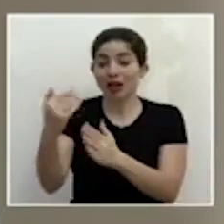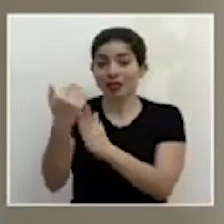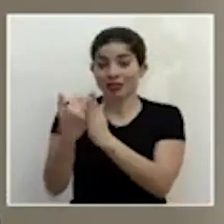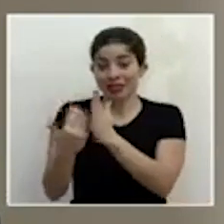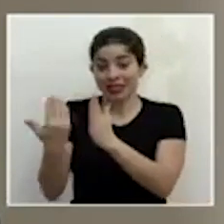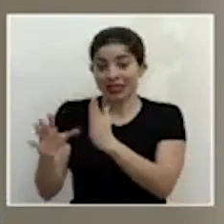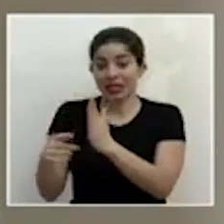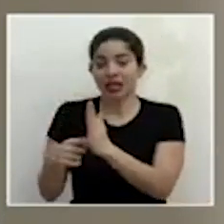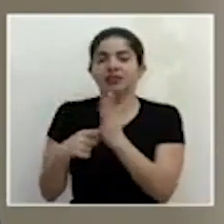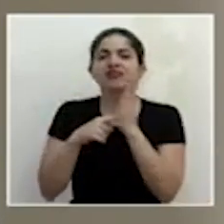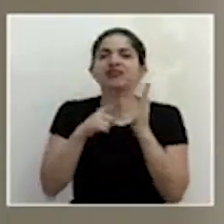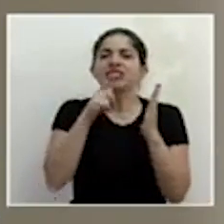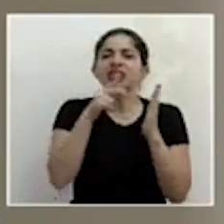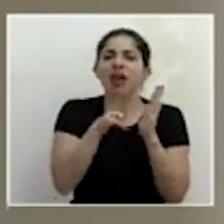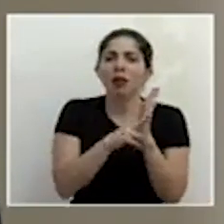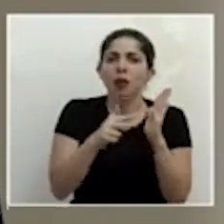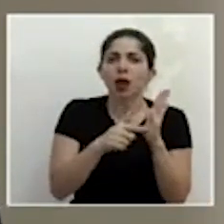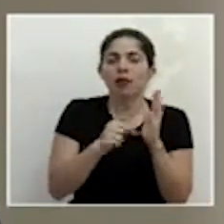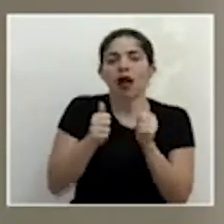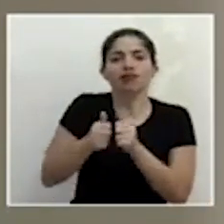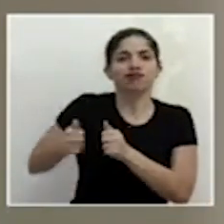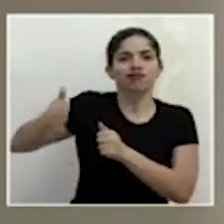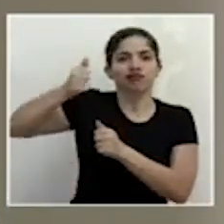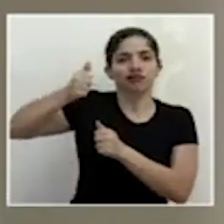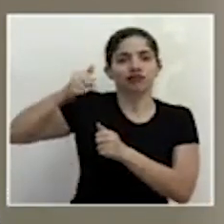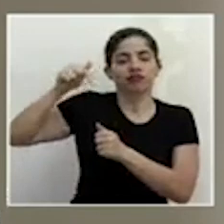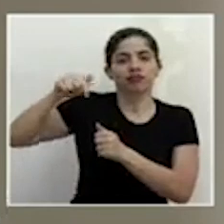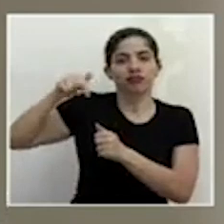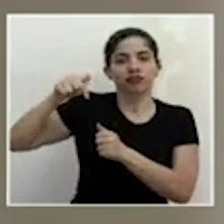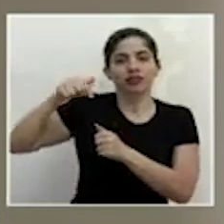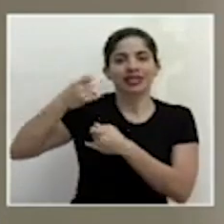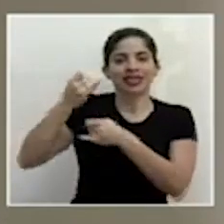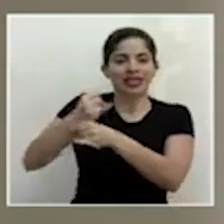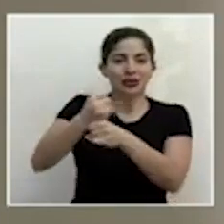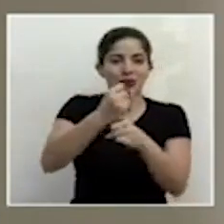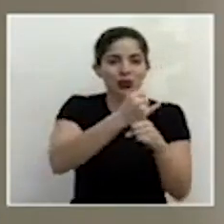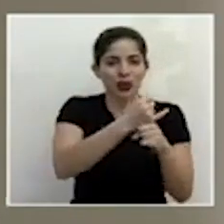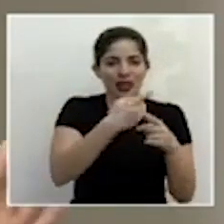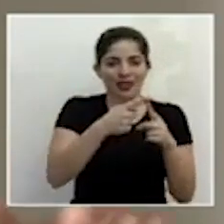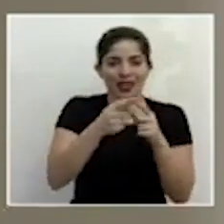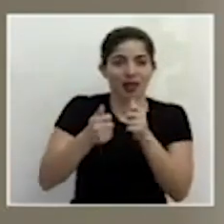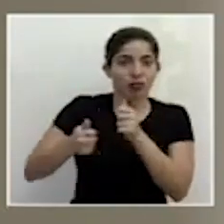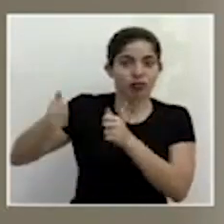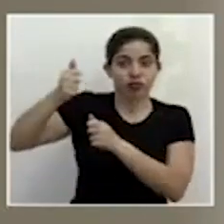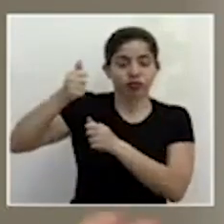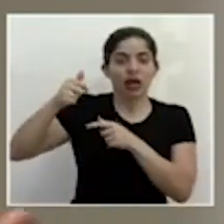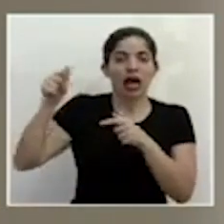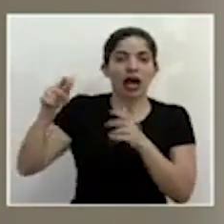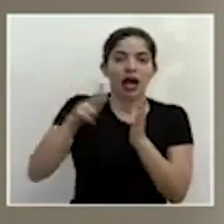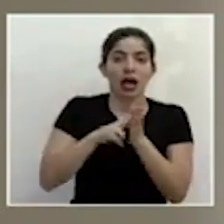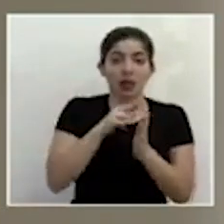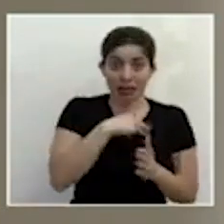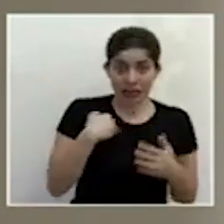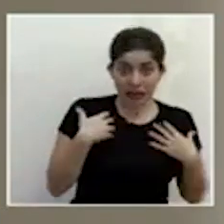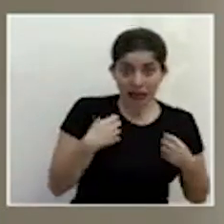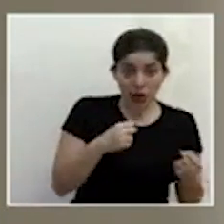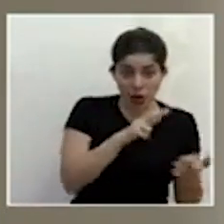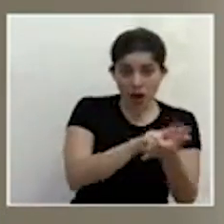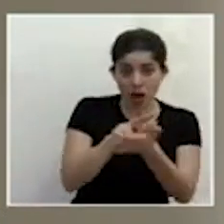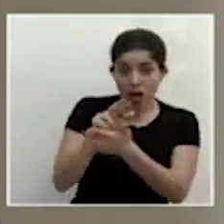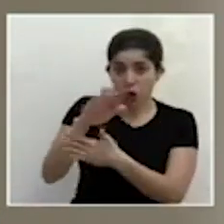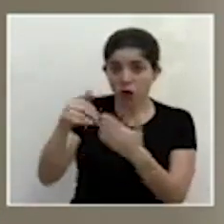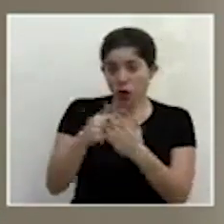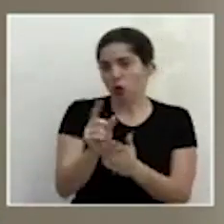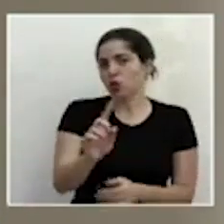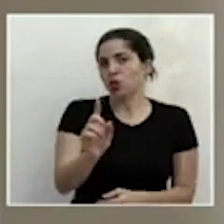jerarcas y jerarcas de las distintas instituciones. No los va a aprobar el Ministerio de Salud y